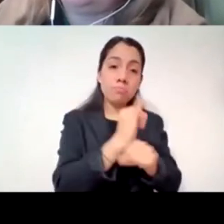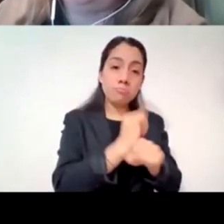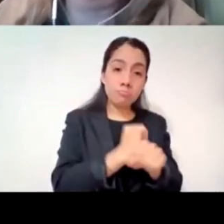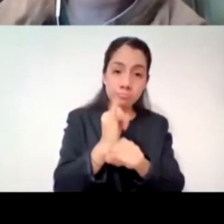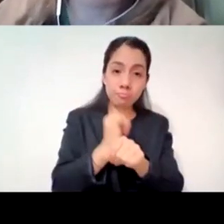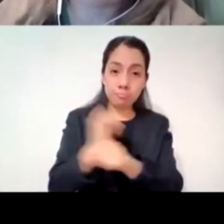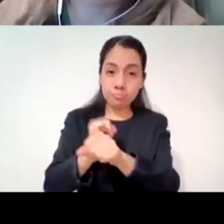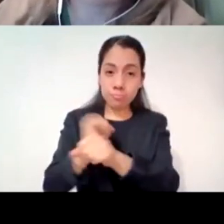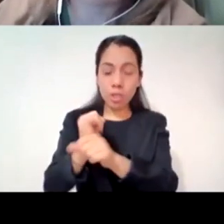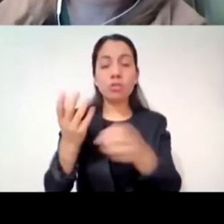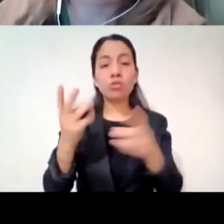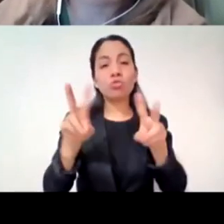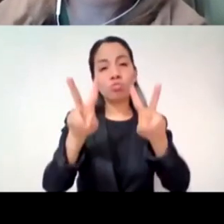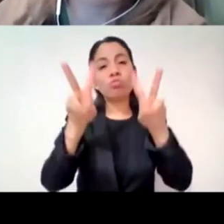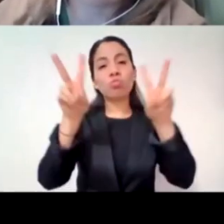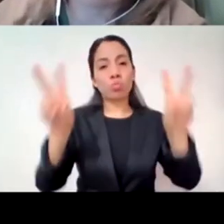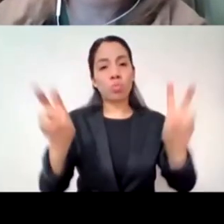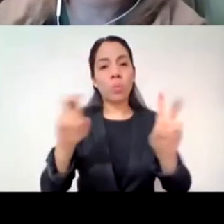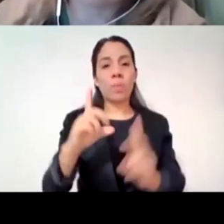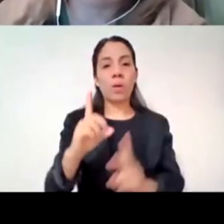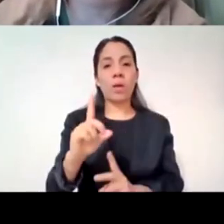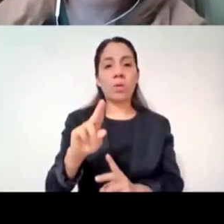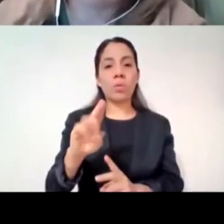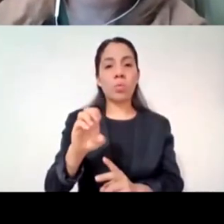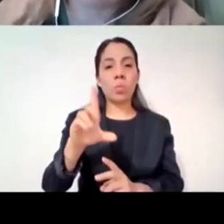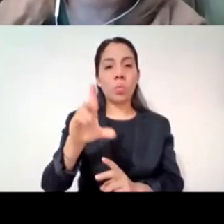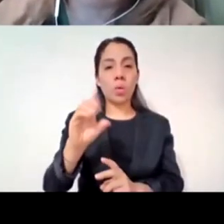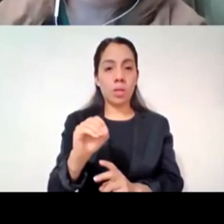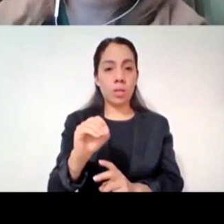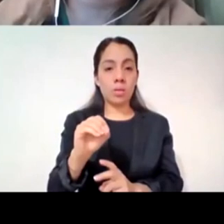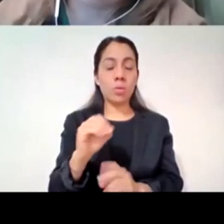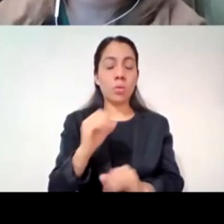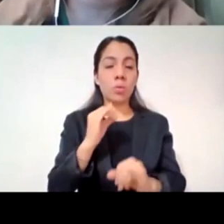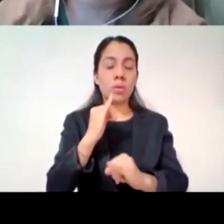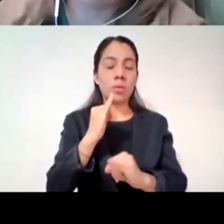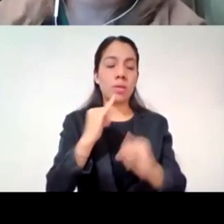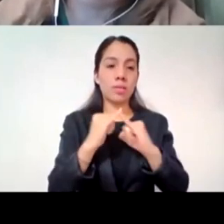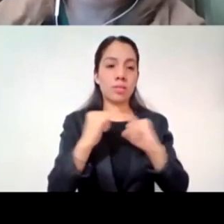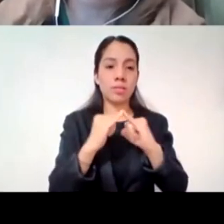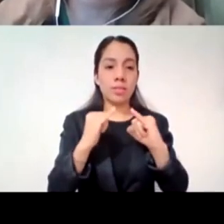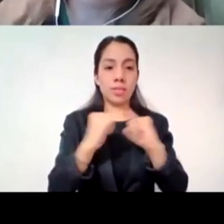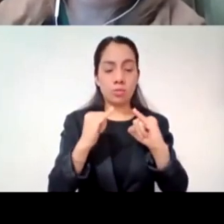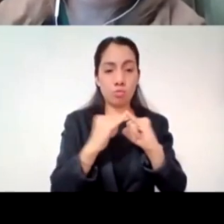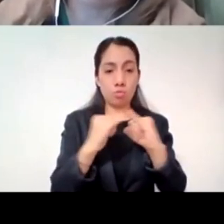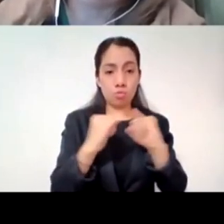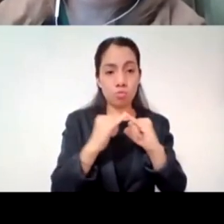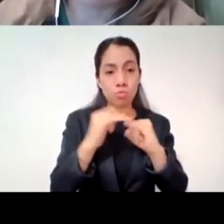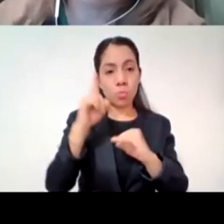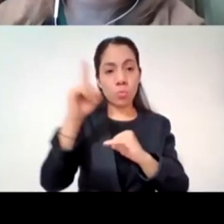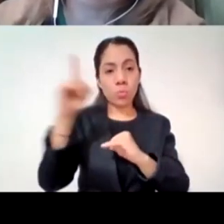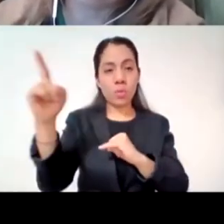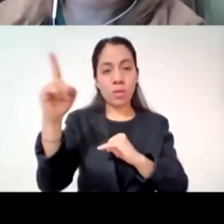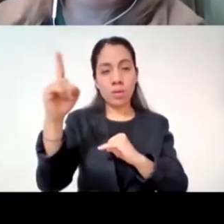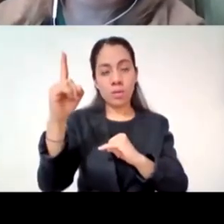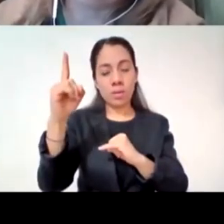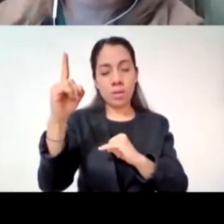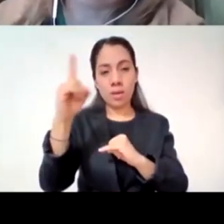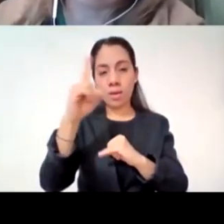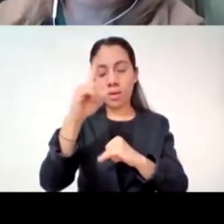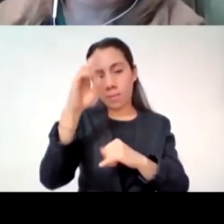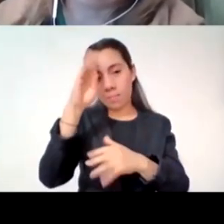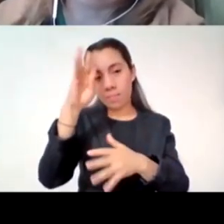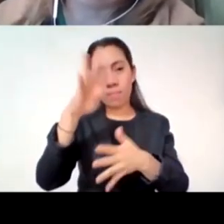de pérdidas y duelo en donde yo me he actualizado es el Instituto Ipir que está en Barcelona España y estos modelos